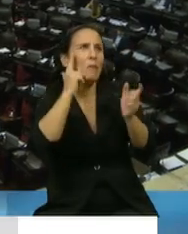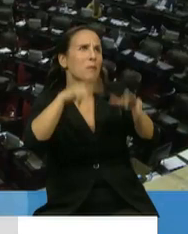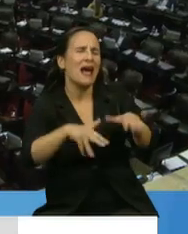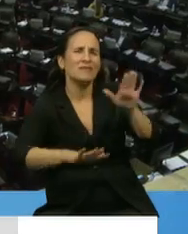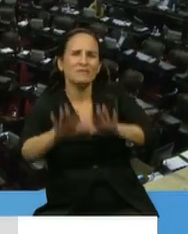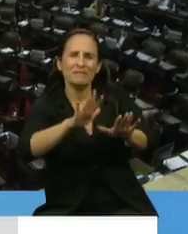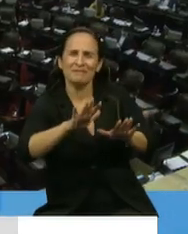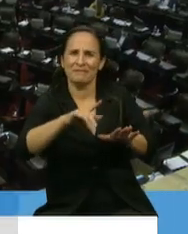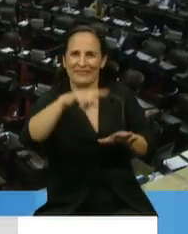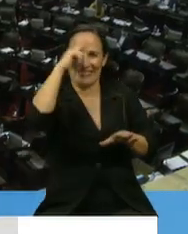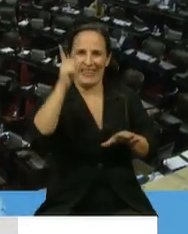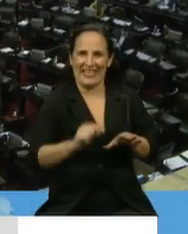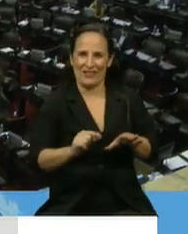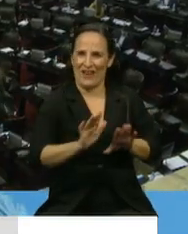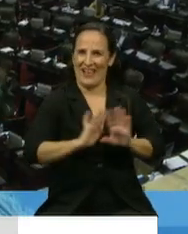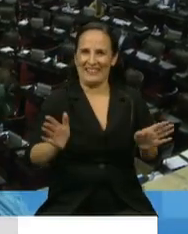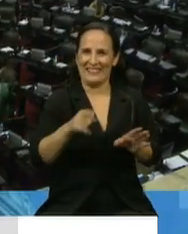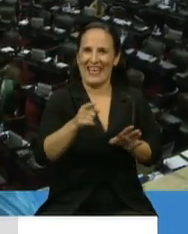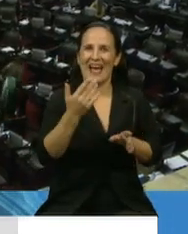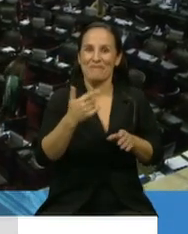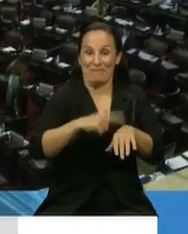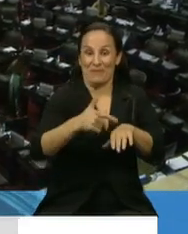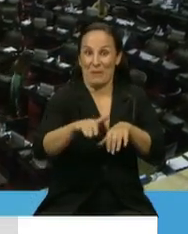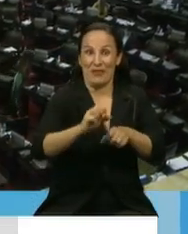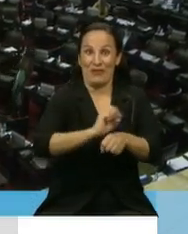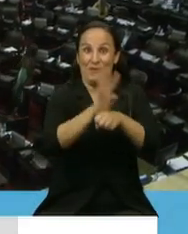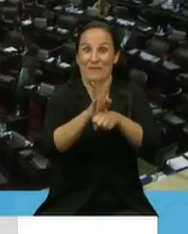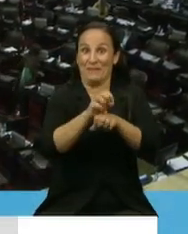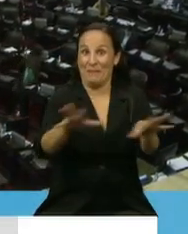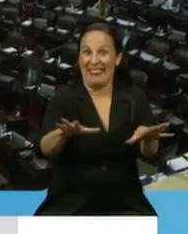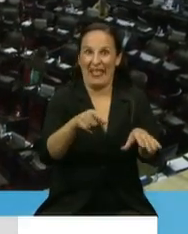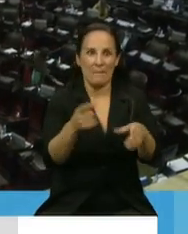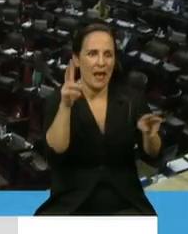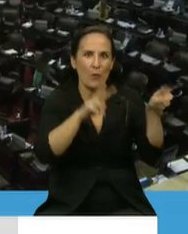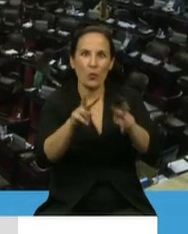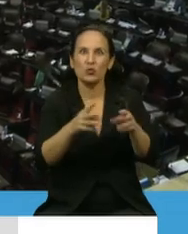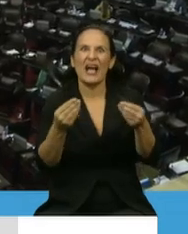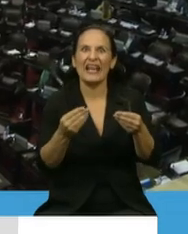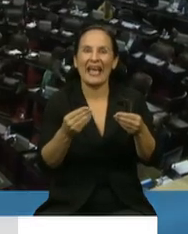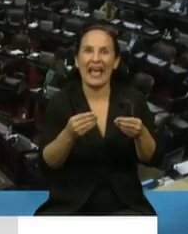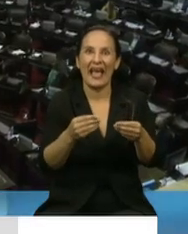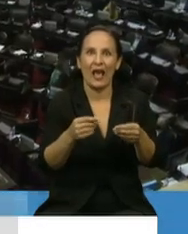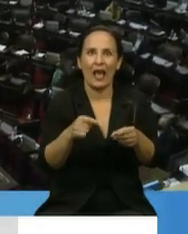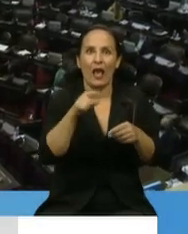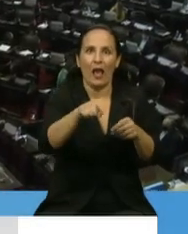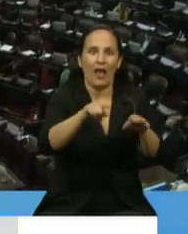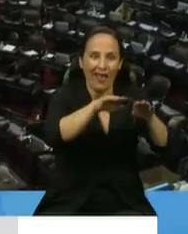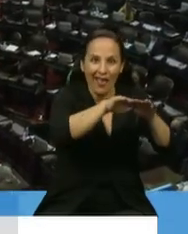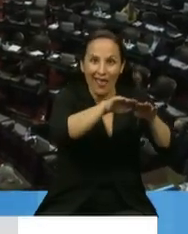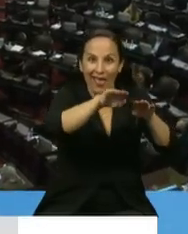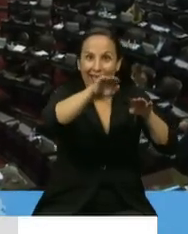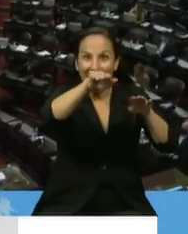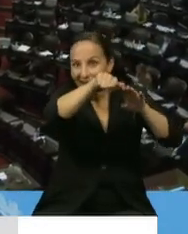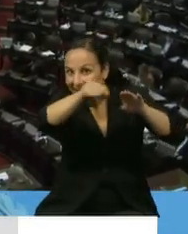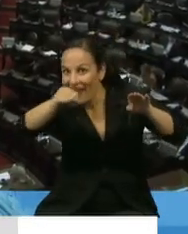y sin ellas. Quedó demostrado en la pandemia. Lograr el objetivo de aplanamiento de la curva tiene que ver no solamente con las